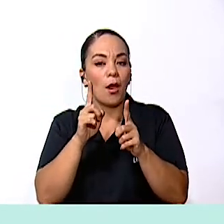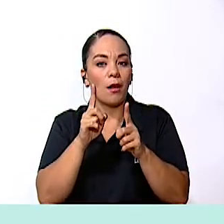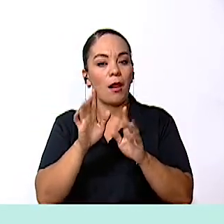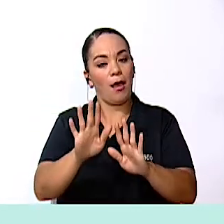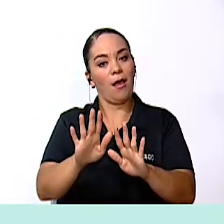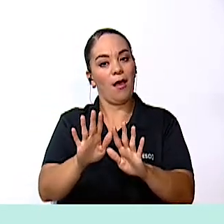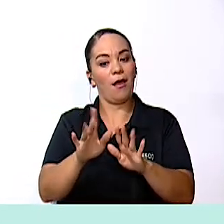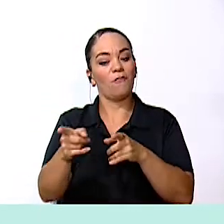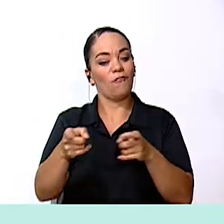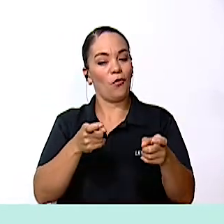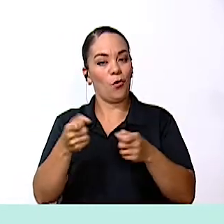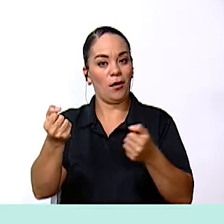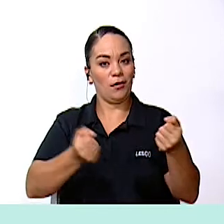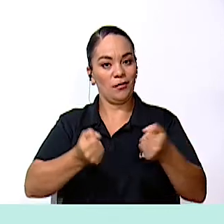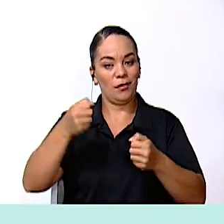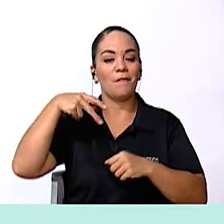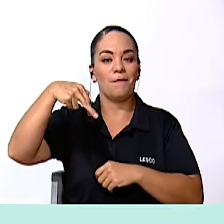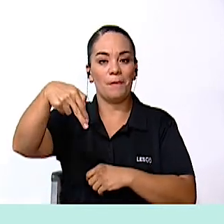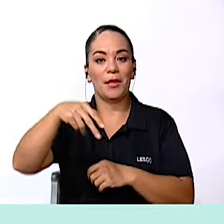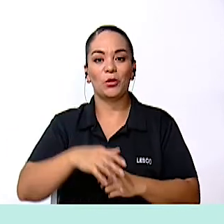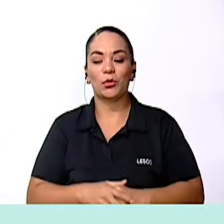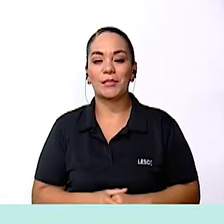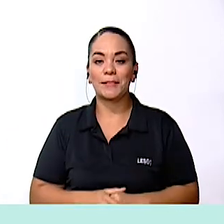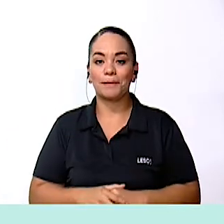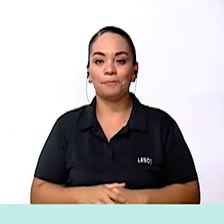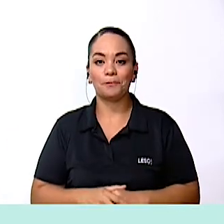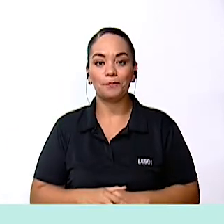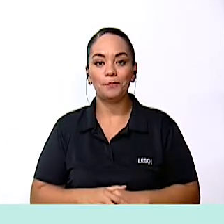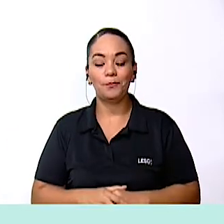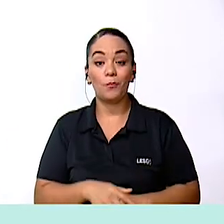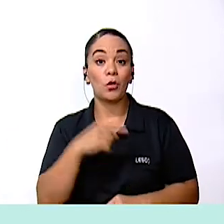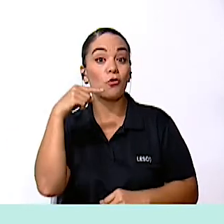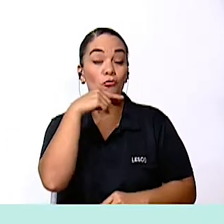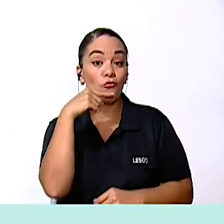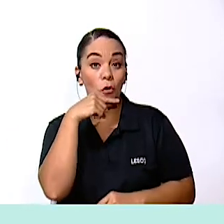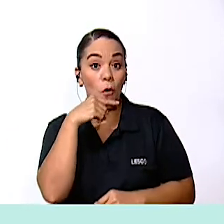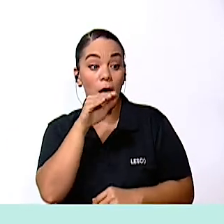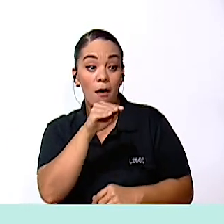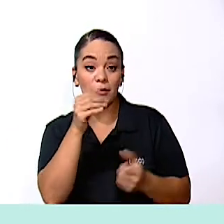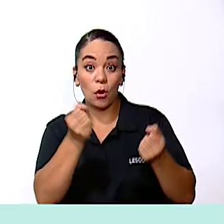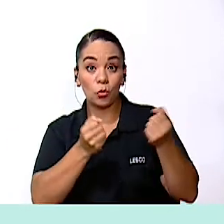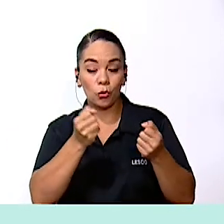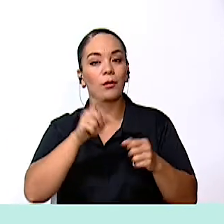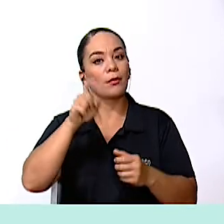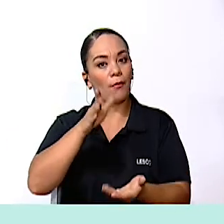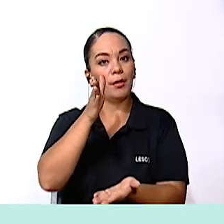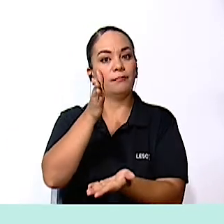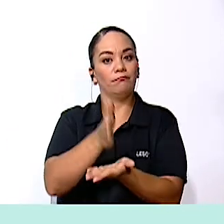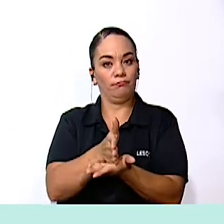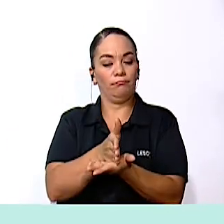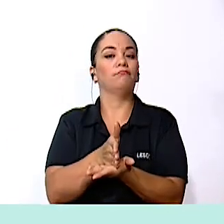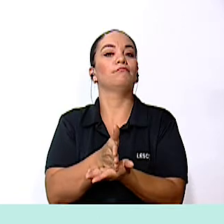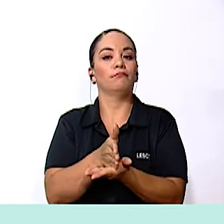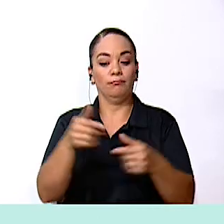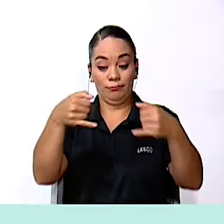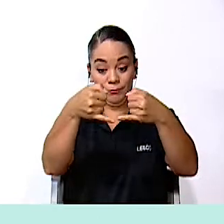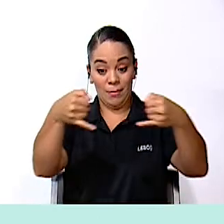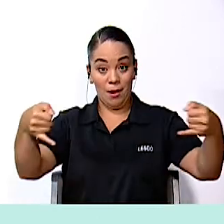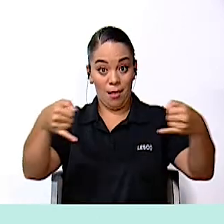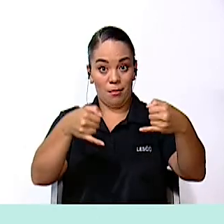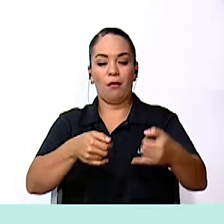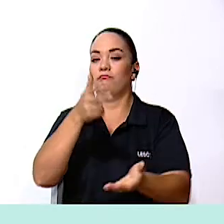De vehículos y peatones La luz roja Indica al conductor Que debe detenerse Antes de la línea de parada